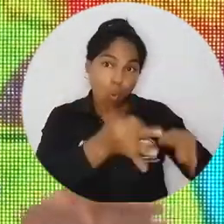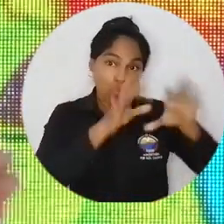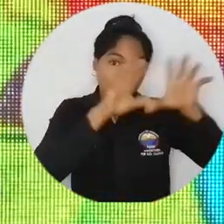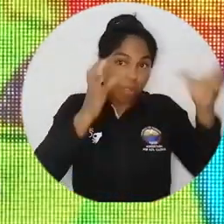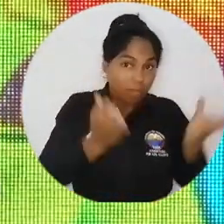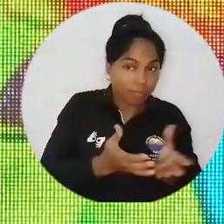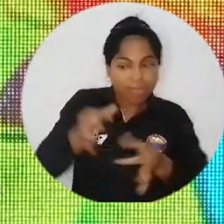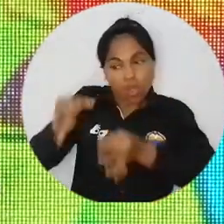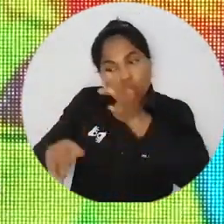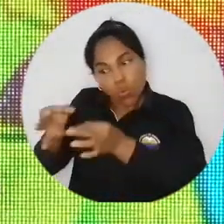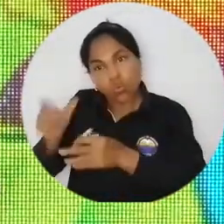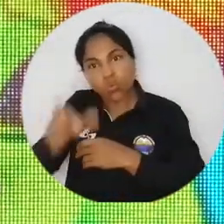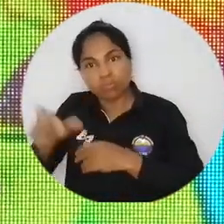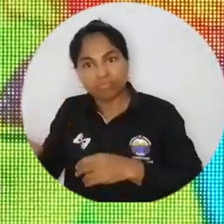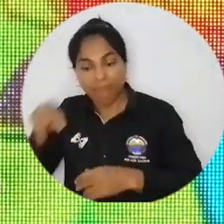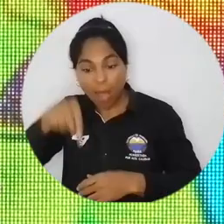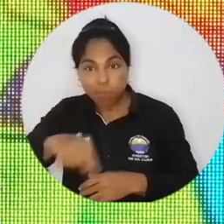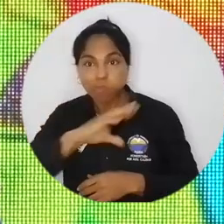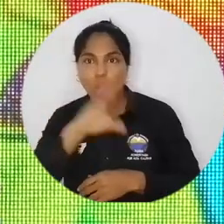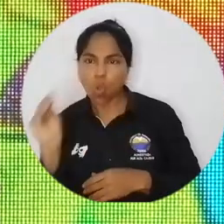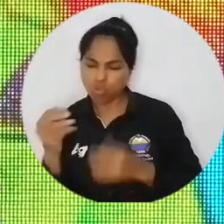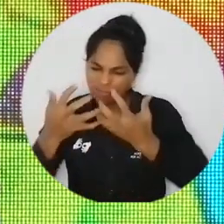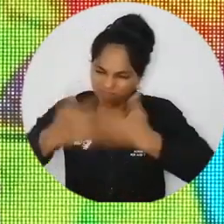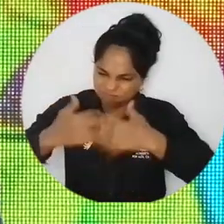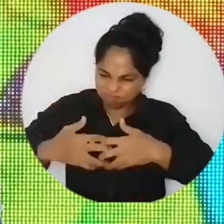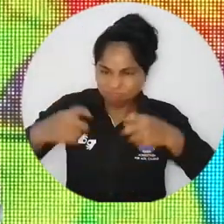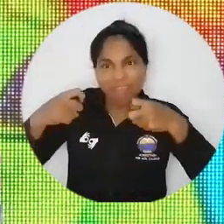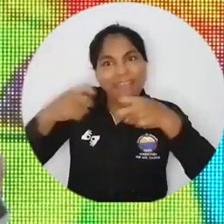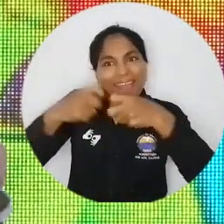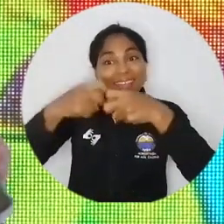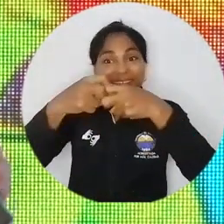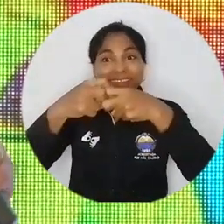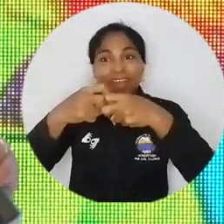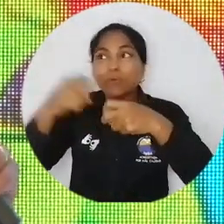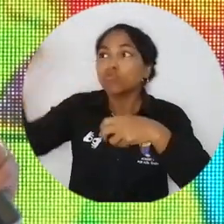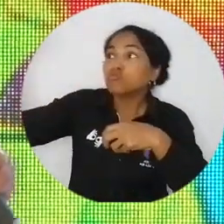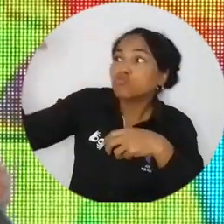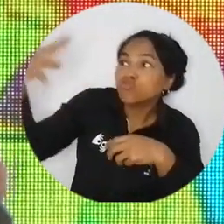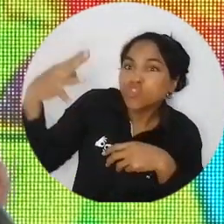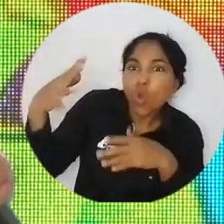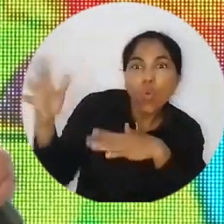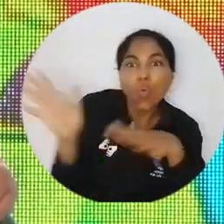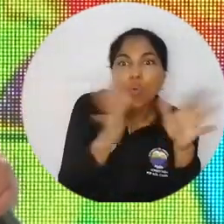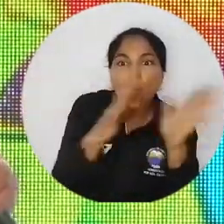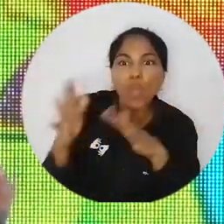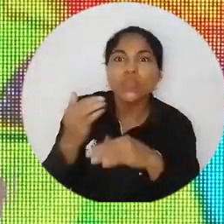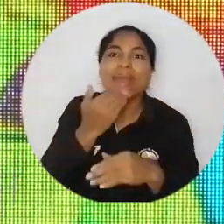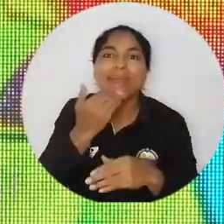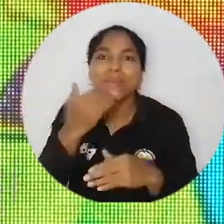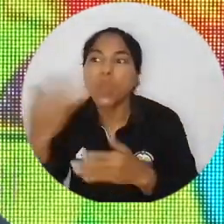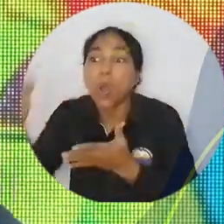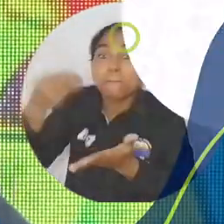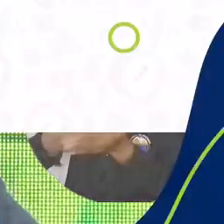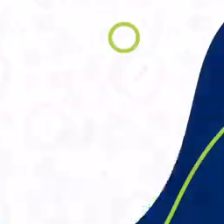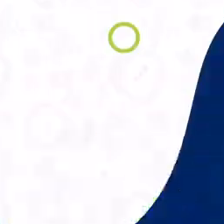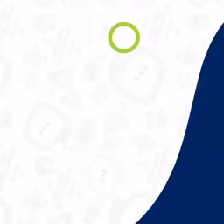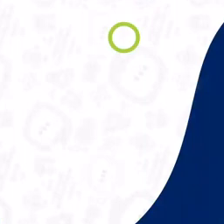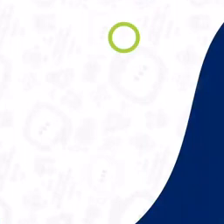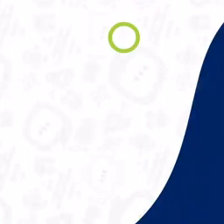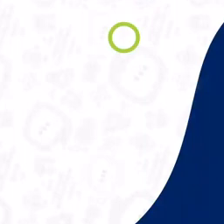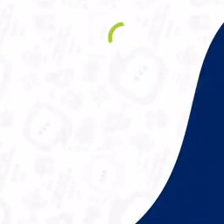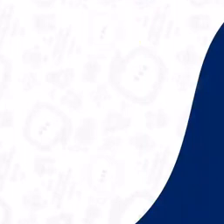En la costa podemos generar mucha energía, pero el sol y el viento van a pasar a factura y va a ser más cara que la que cobraba Electricaribe si no hacemos las cosas bien.